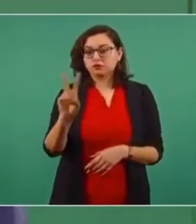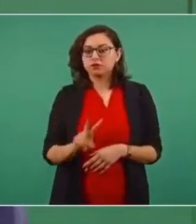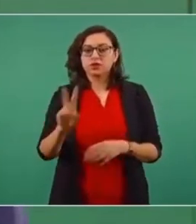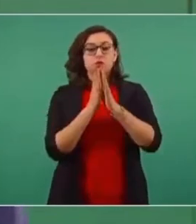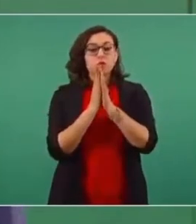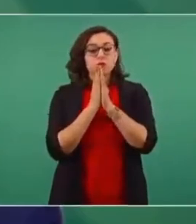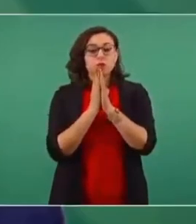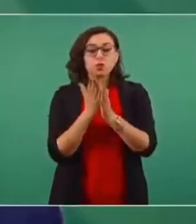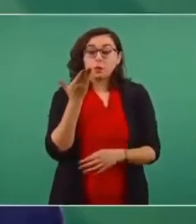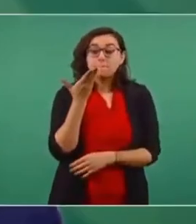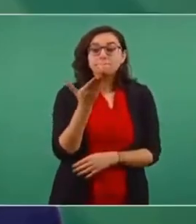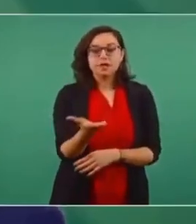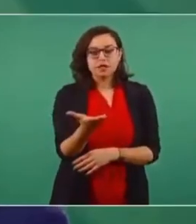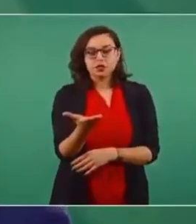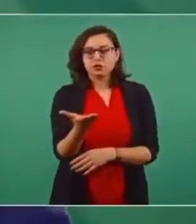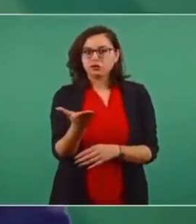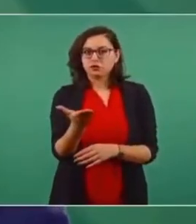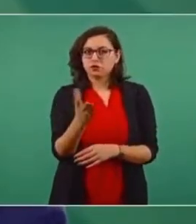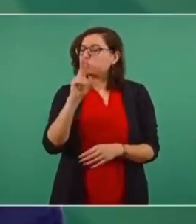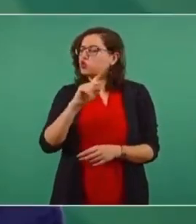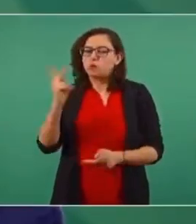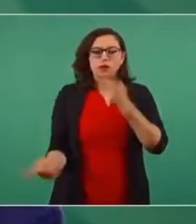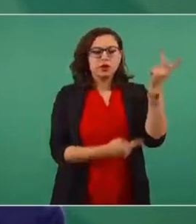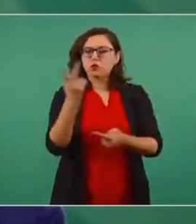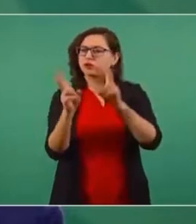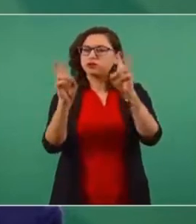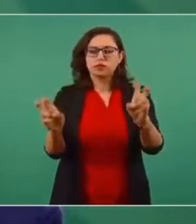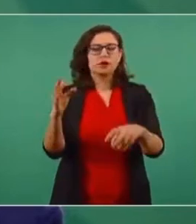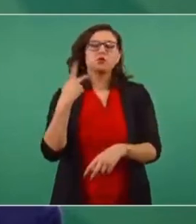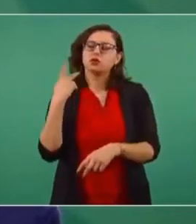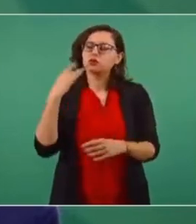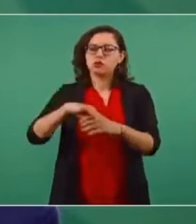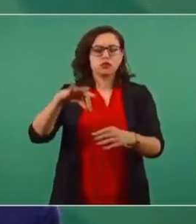de cuestiones políticas electorales, no lo hemos hecho.